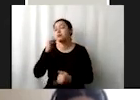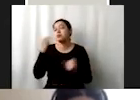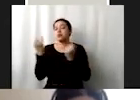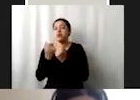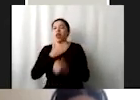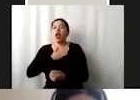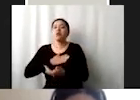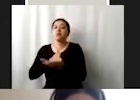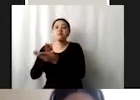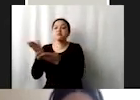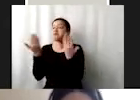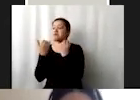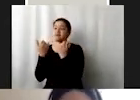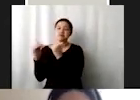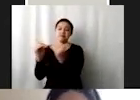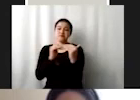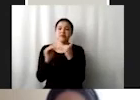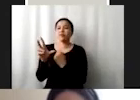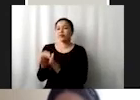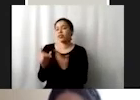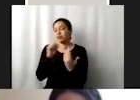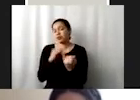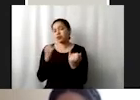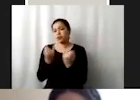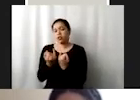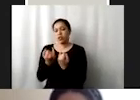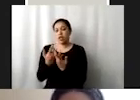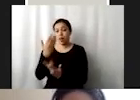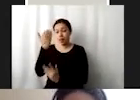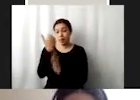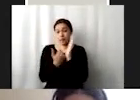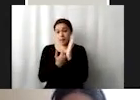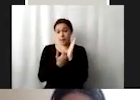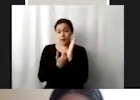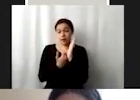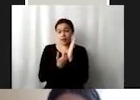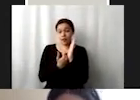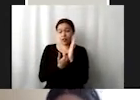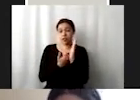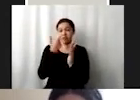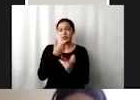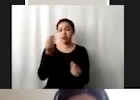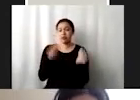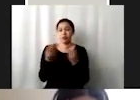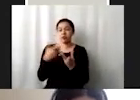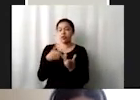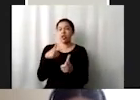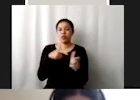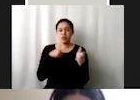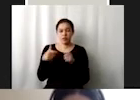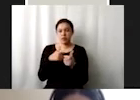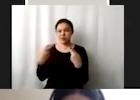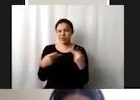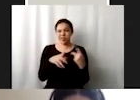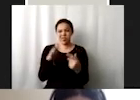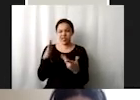justicia para todos reducir significativamente corrientes financieras y de armas ilícitas también ahí